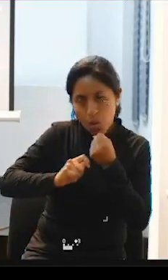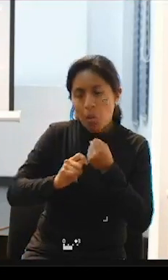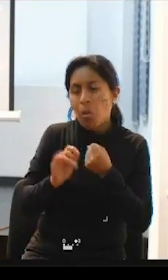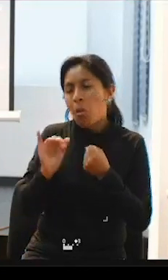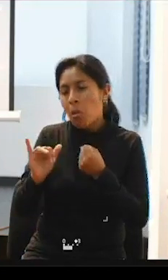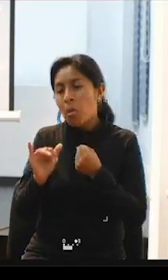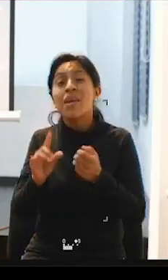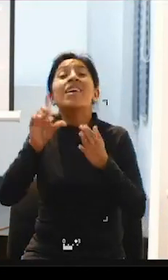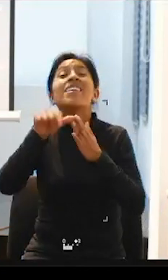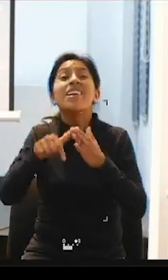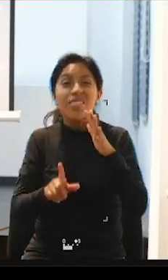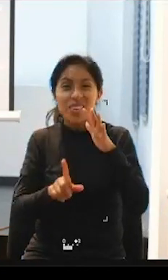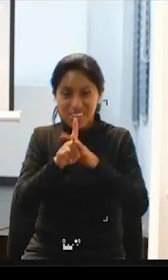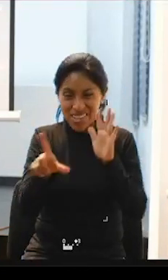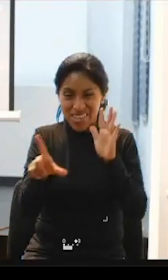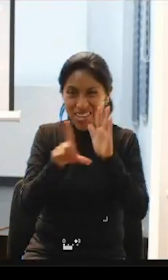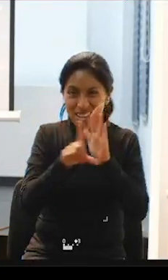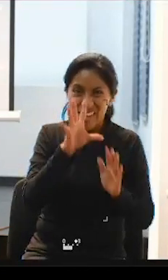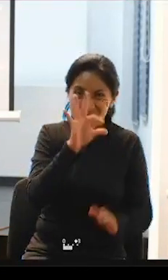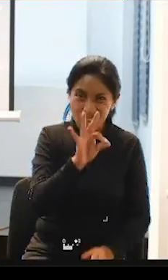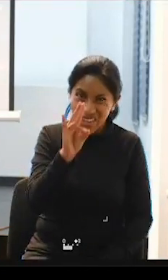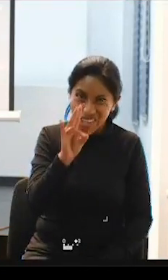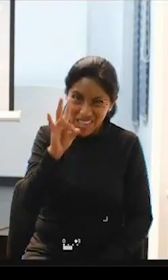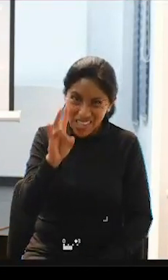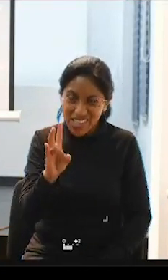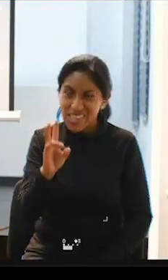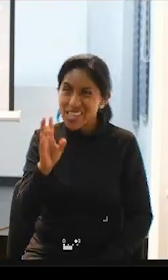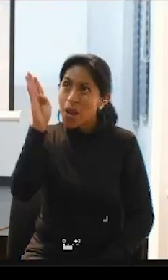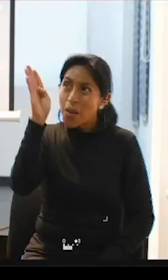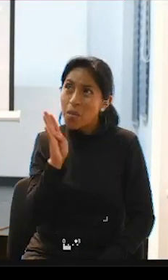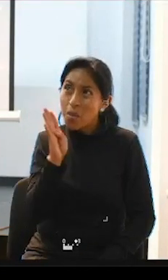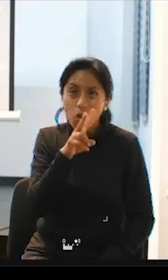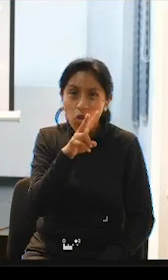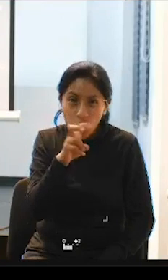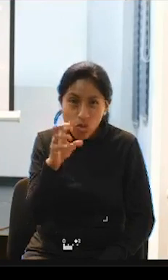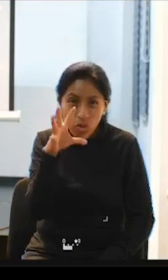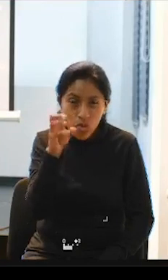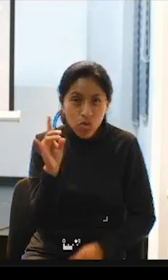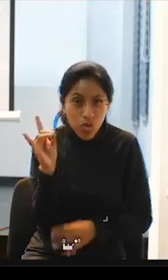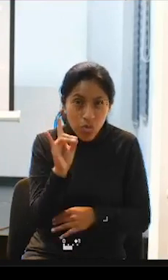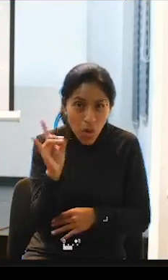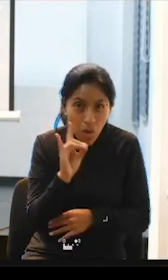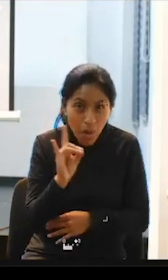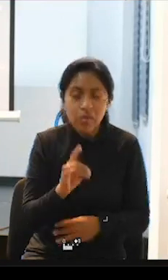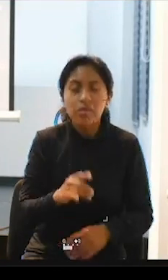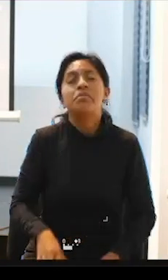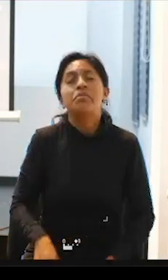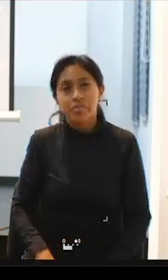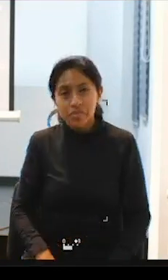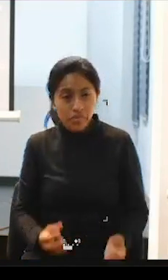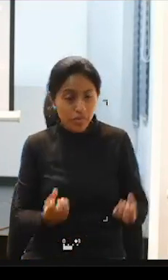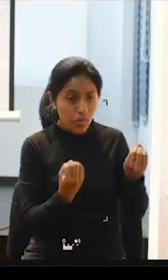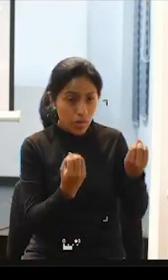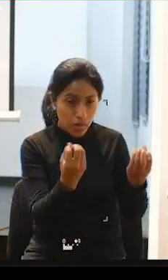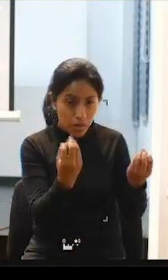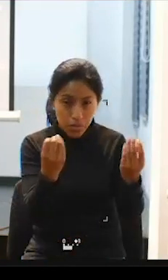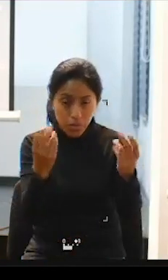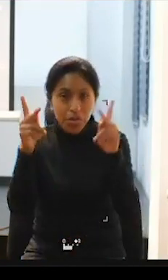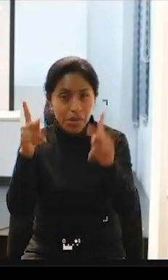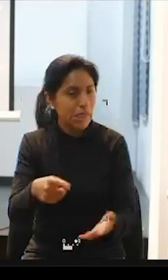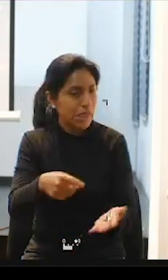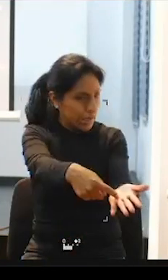977 para cobrar el bono de 250 bolivianos a muchas personas con discapacidad les han